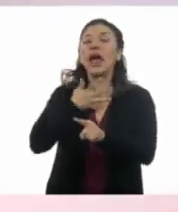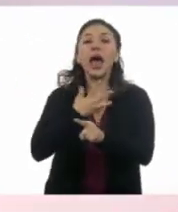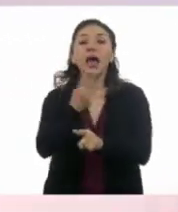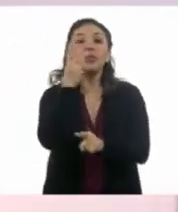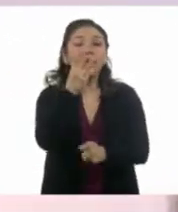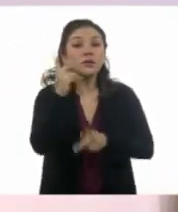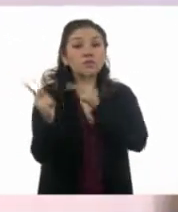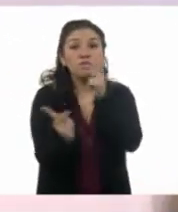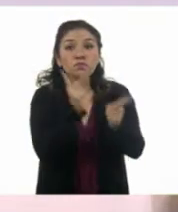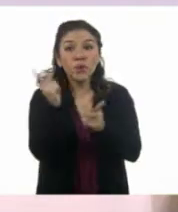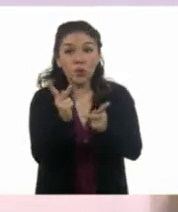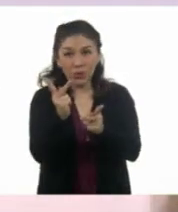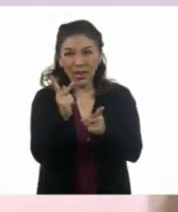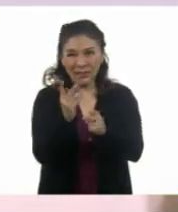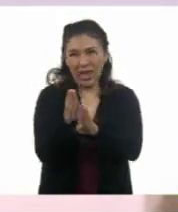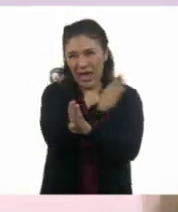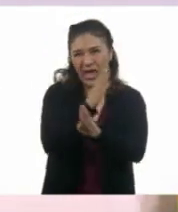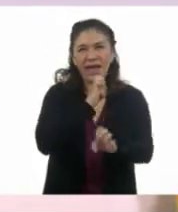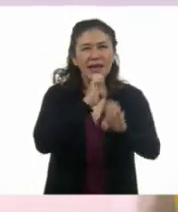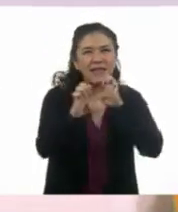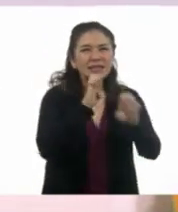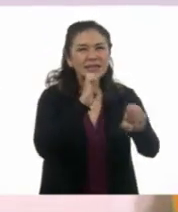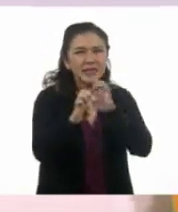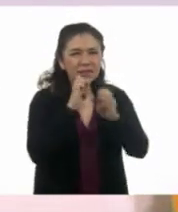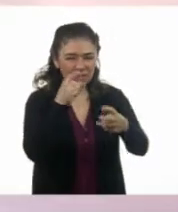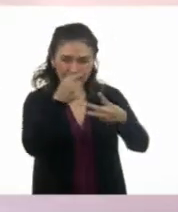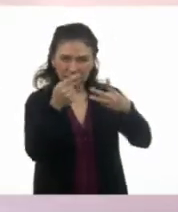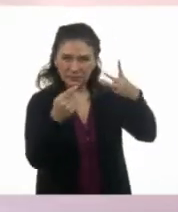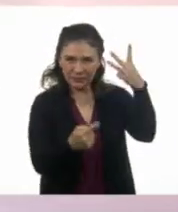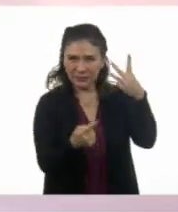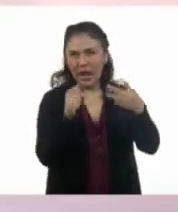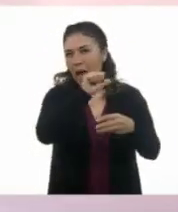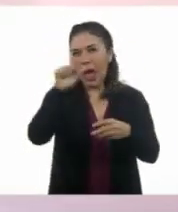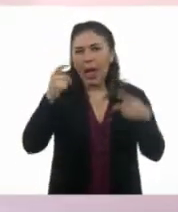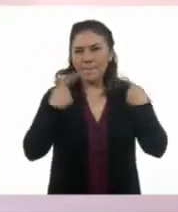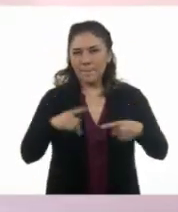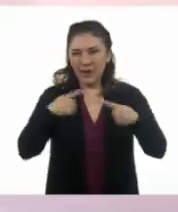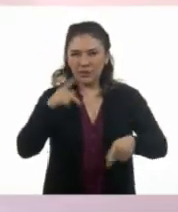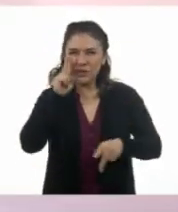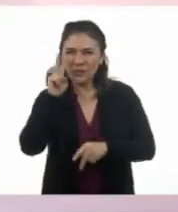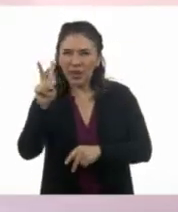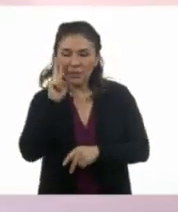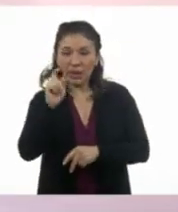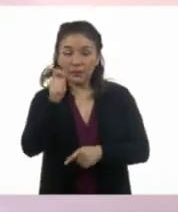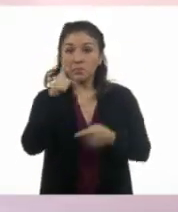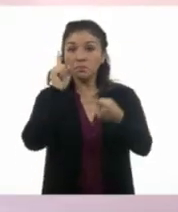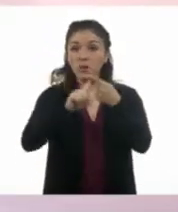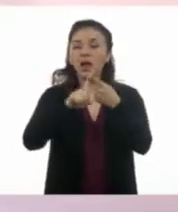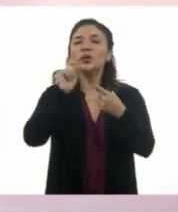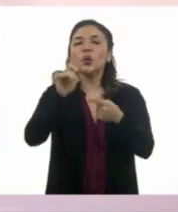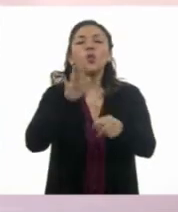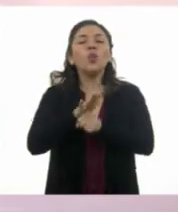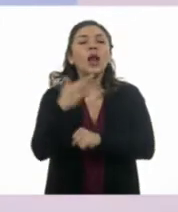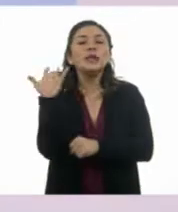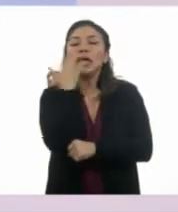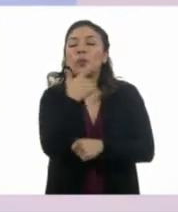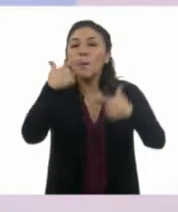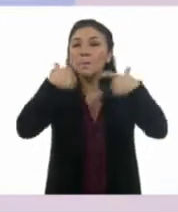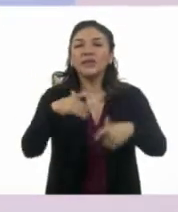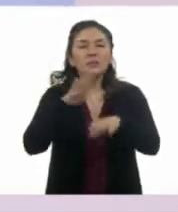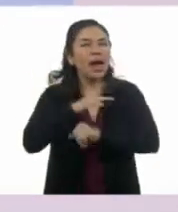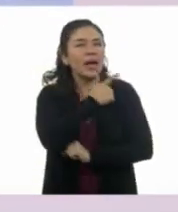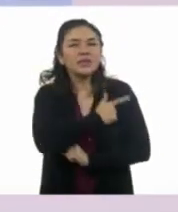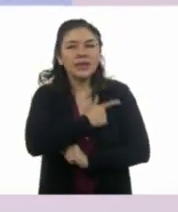tres preguntas que se le hicieron a los personajes que vimos. Que la primera fue, ¿Cuál es tu sabor de pastel